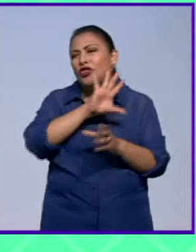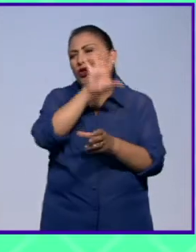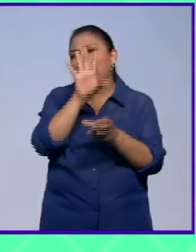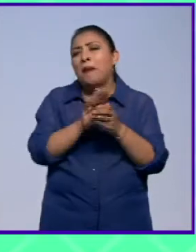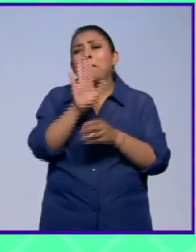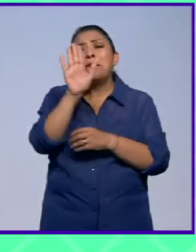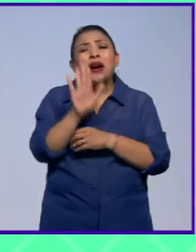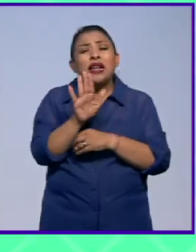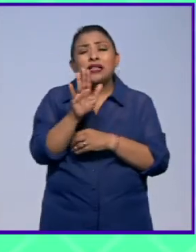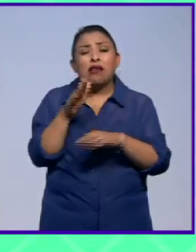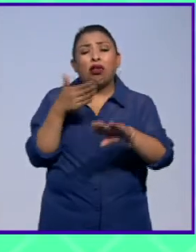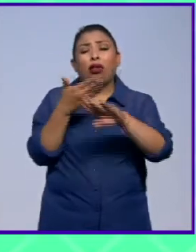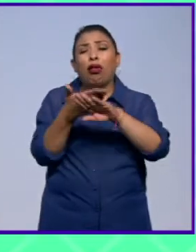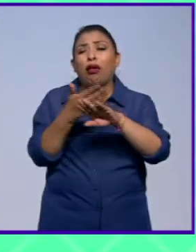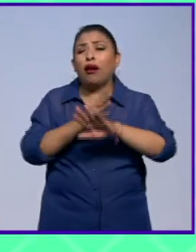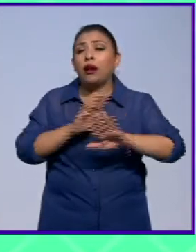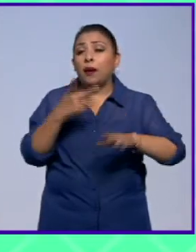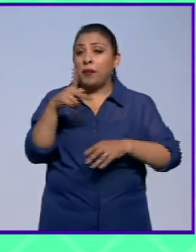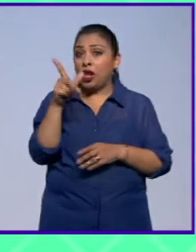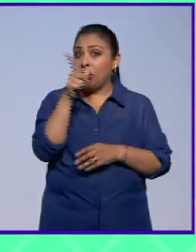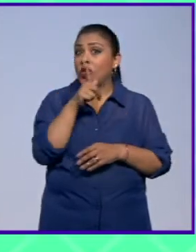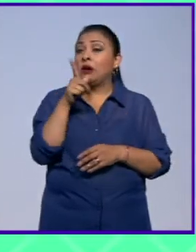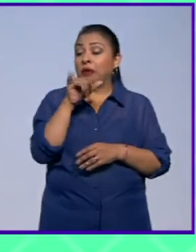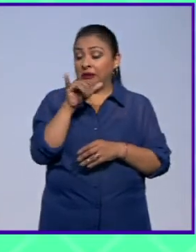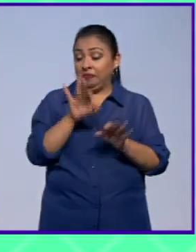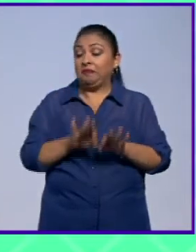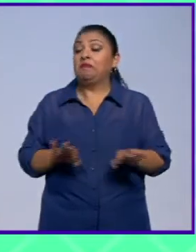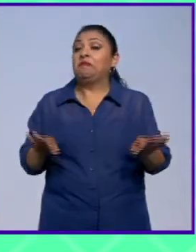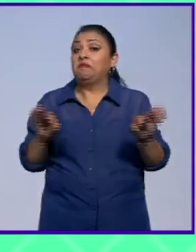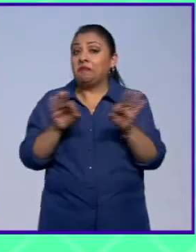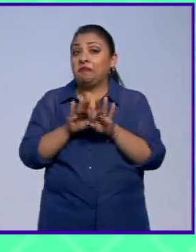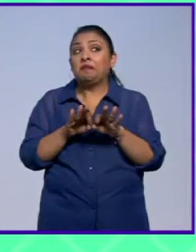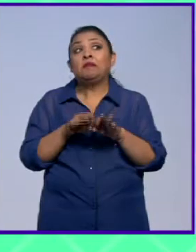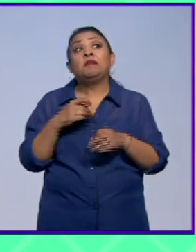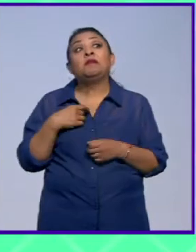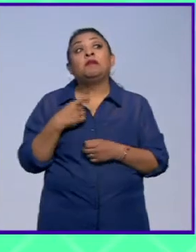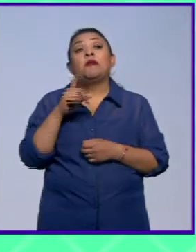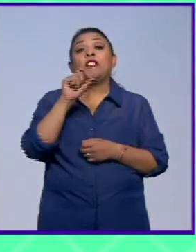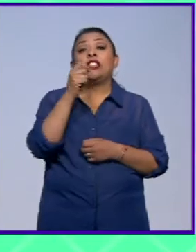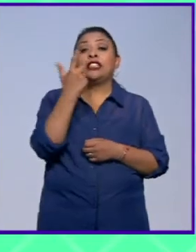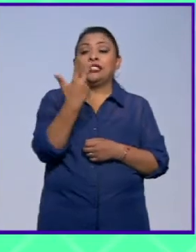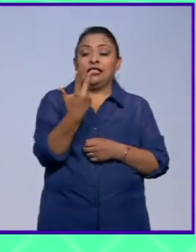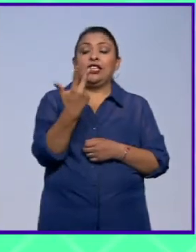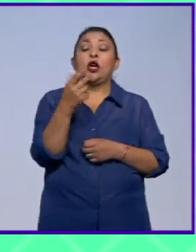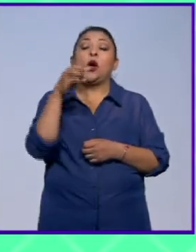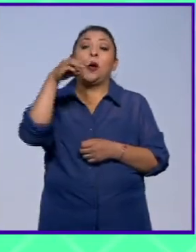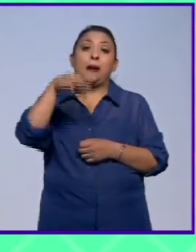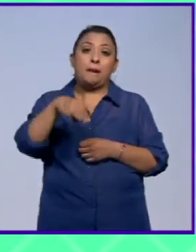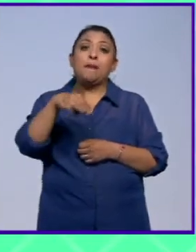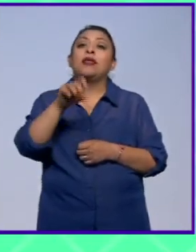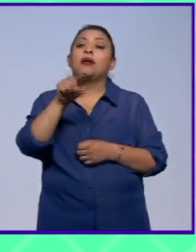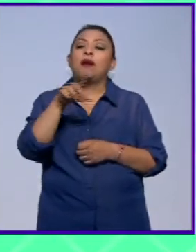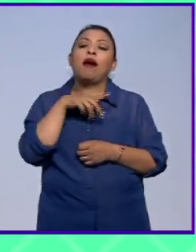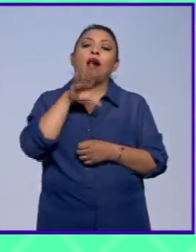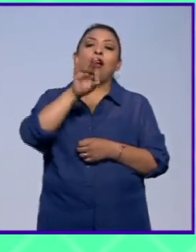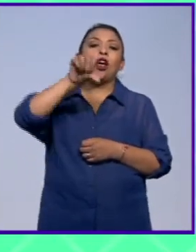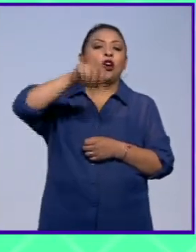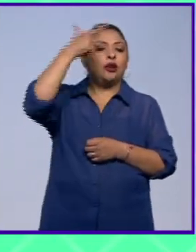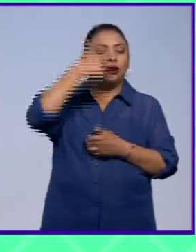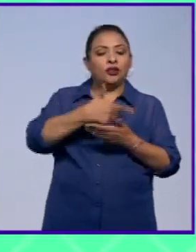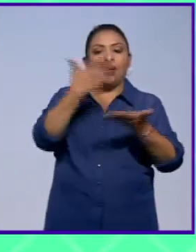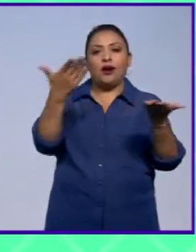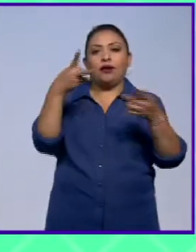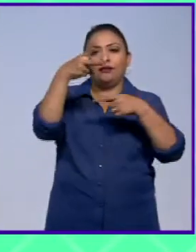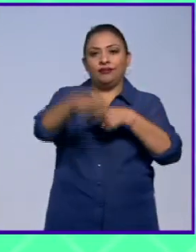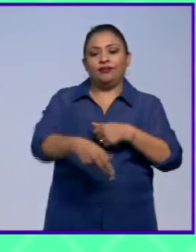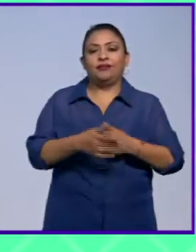parece que no hace daño pero el lenguaje sí es muy importante pues y 25M también logró provocarnos esta noche vamos a una pausa